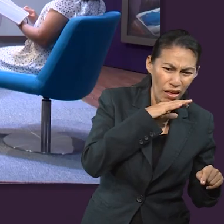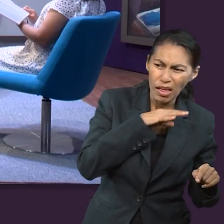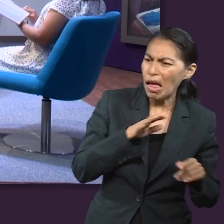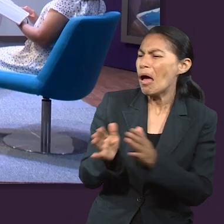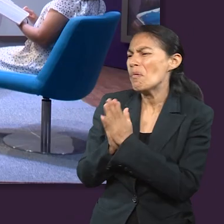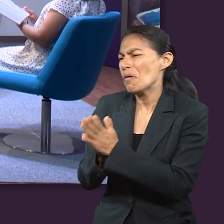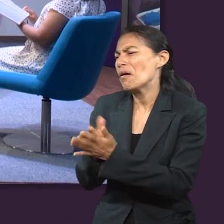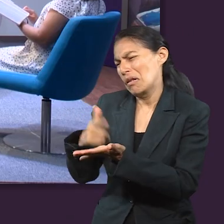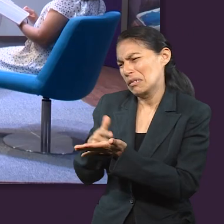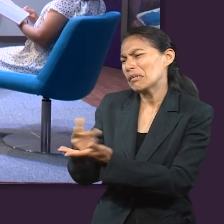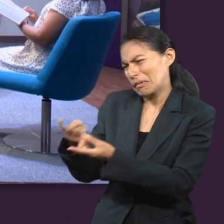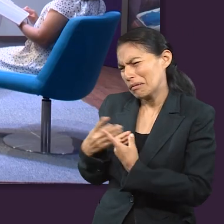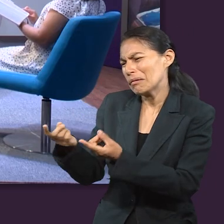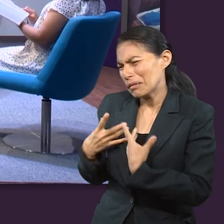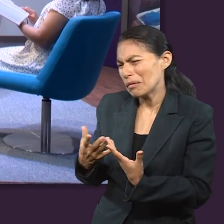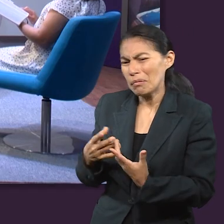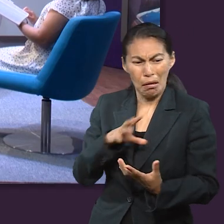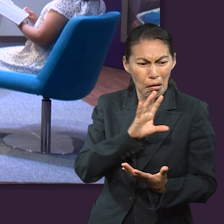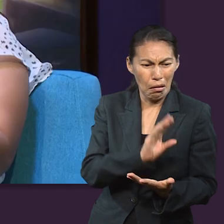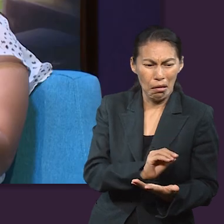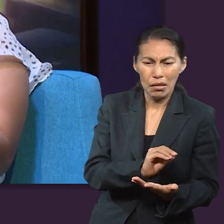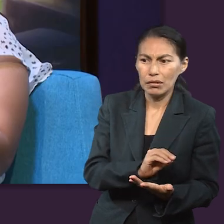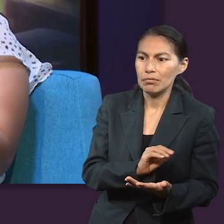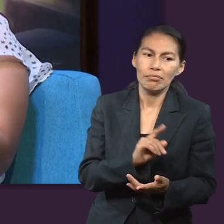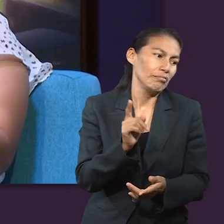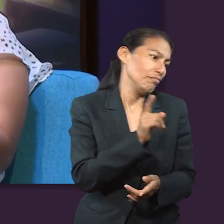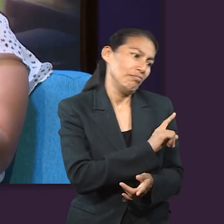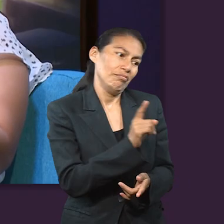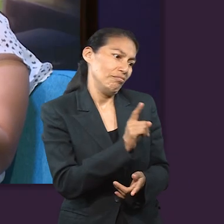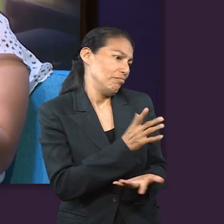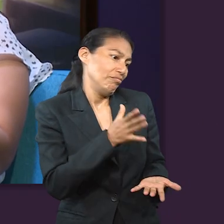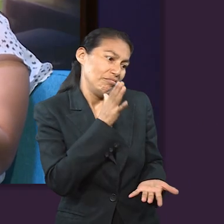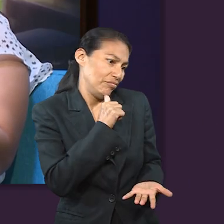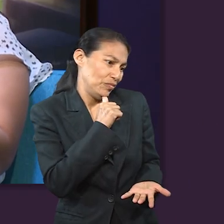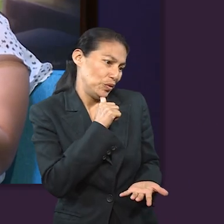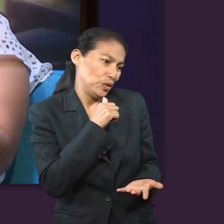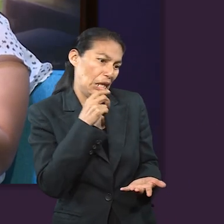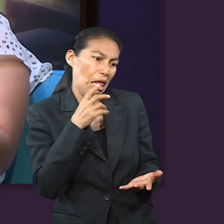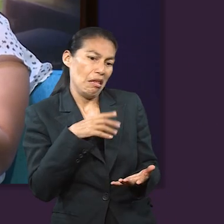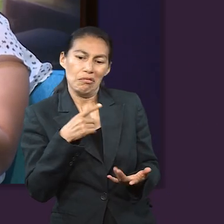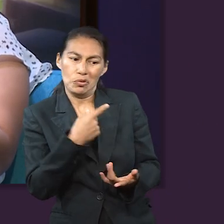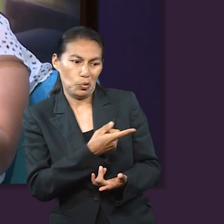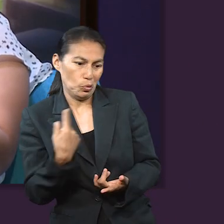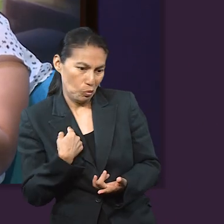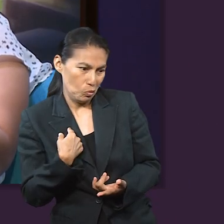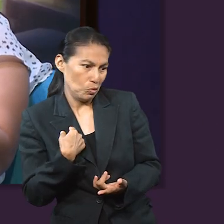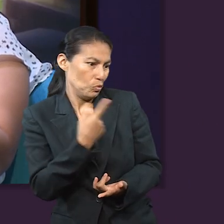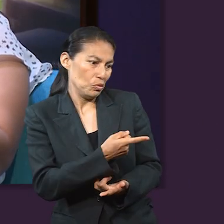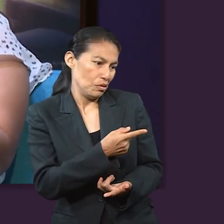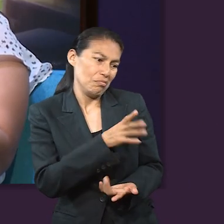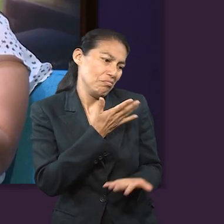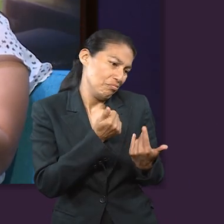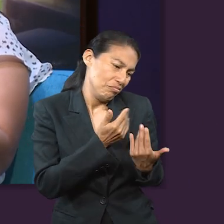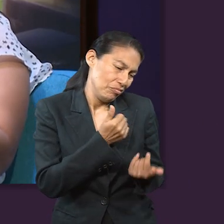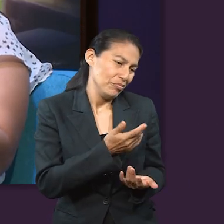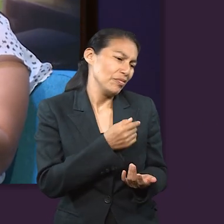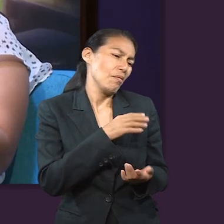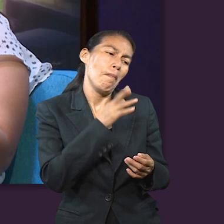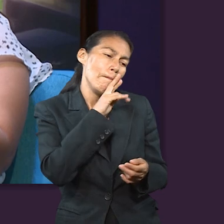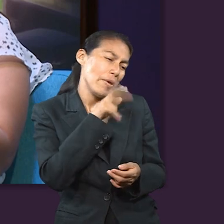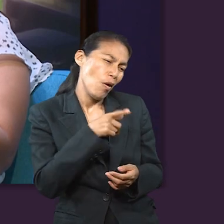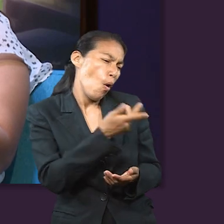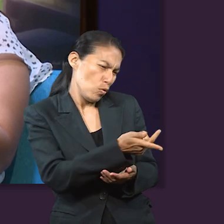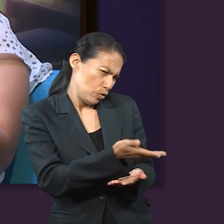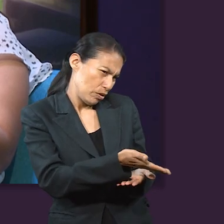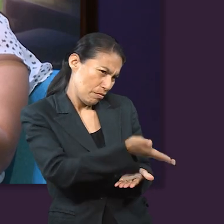denos un poco de su aceite porque nuestras lámparas están apagadas. No respondieron estas, porque así no van a alcanzar ni para nosotros ni para